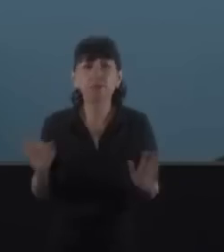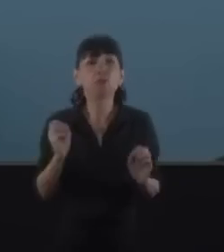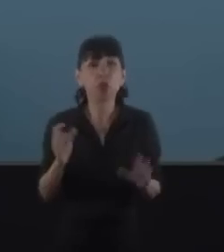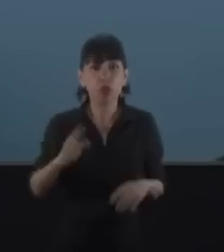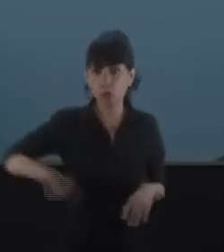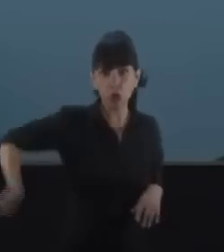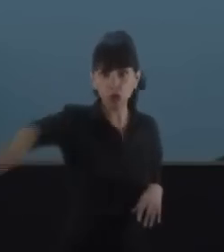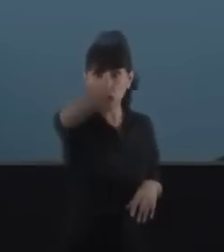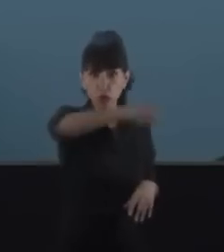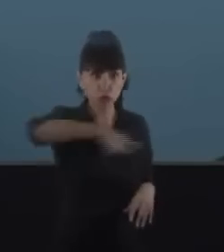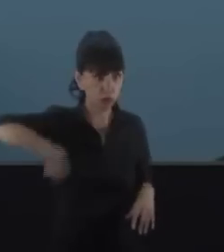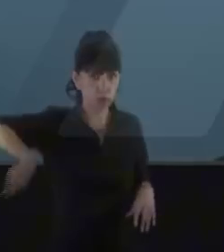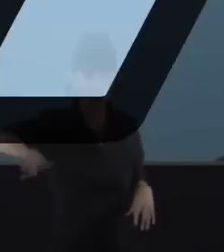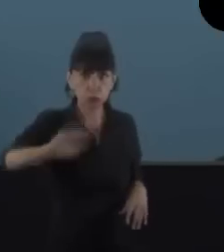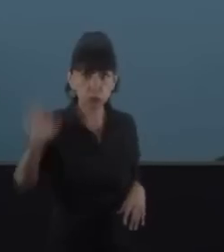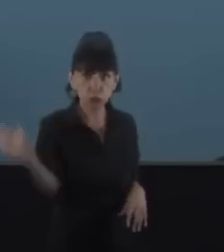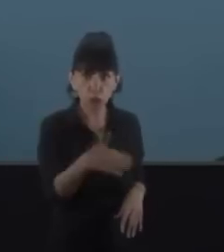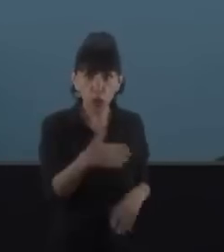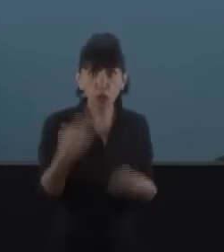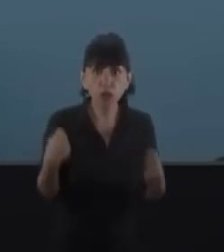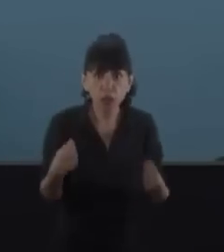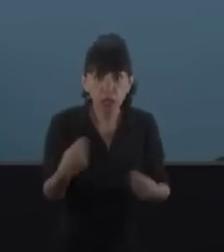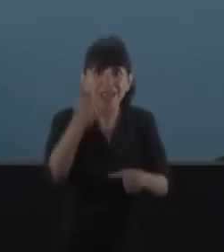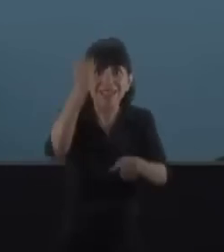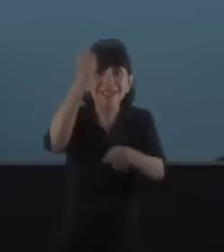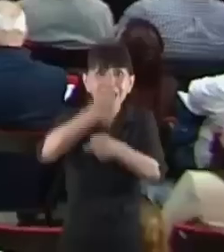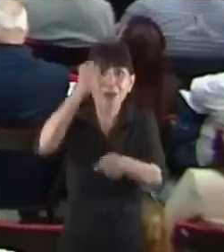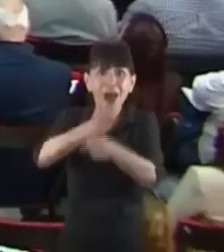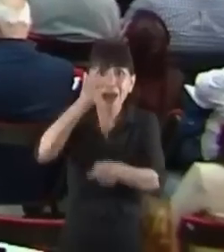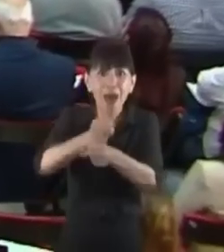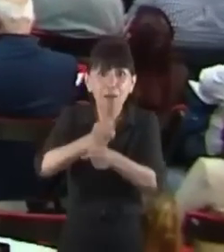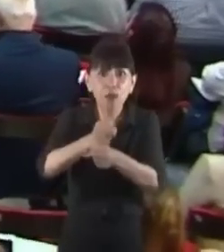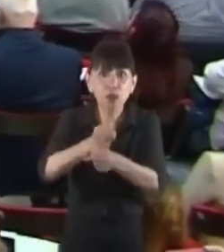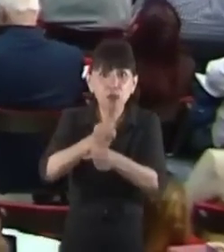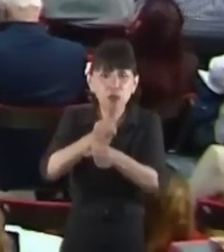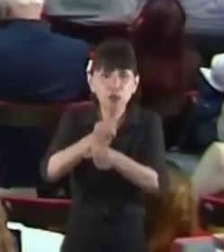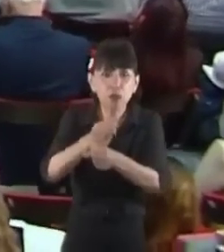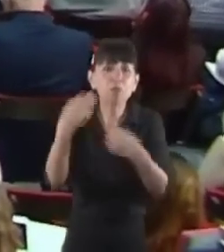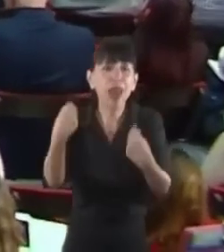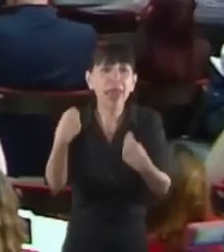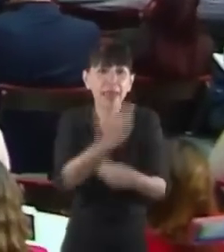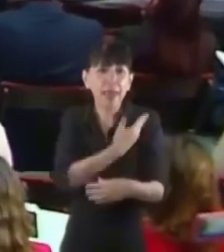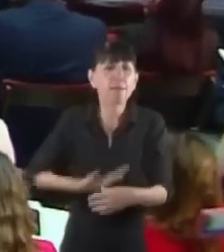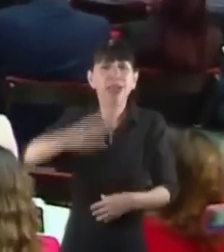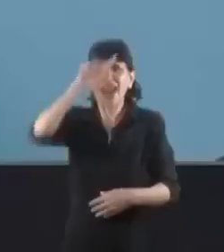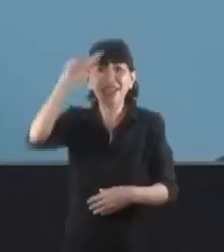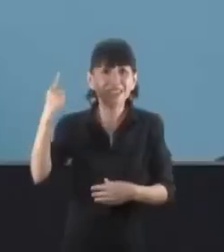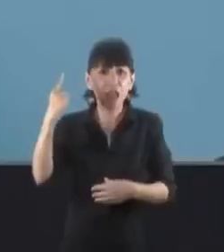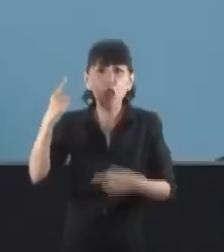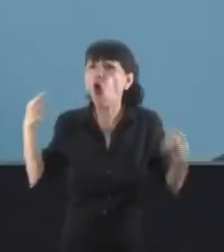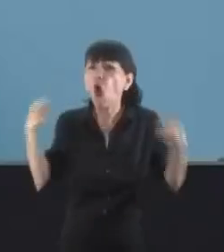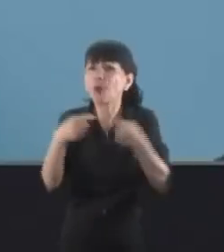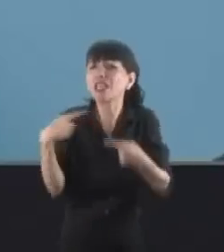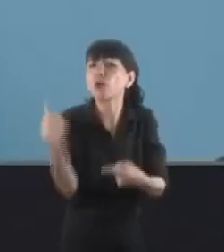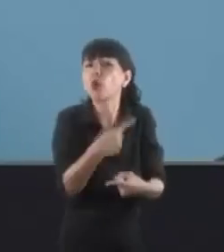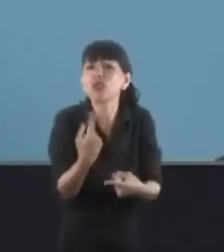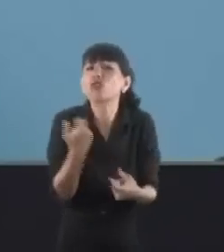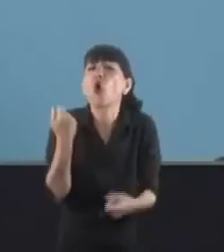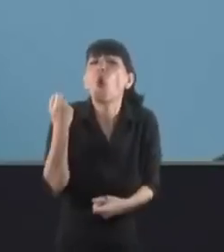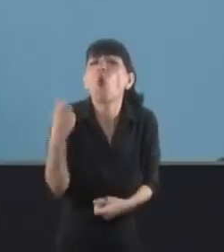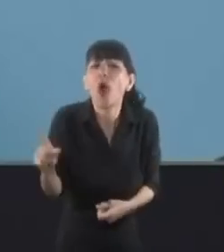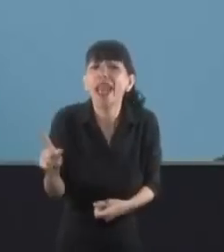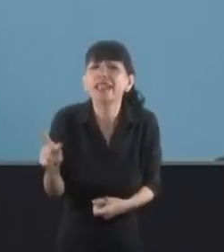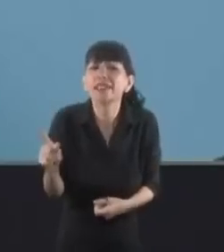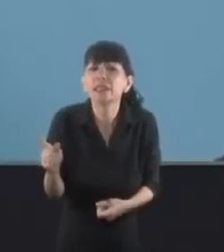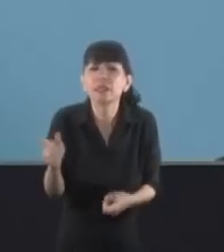Hola, ¿cómo están? Este lunes 17 de julio se publicó en el boletín oficial la extraordinaria